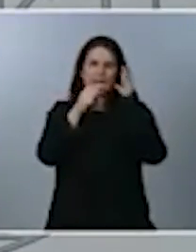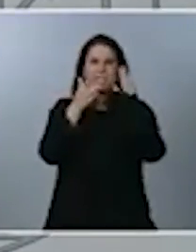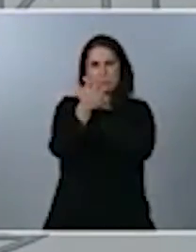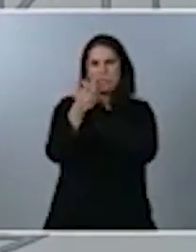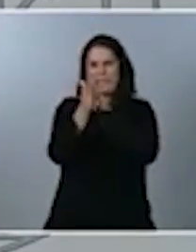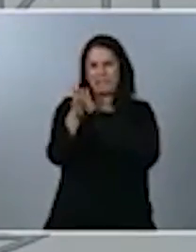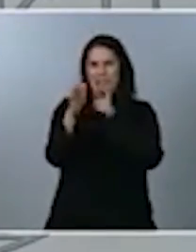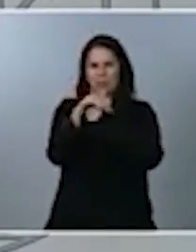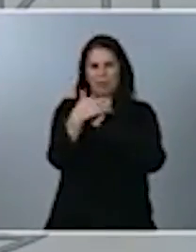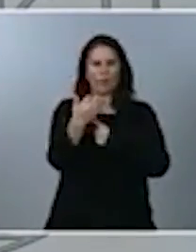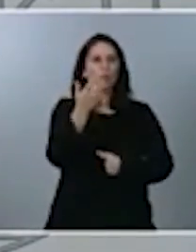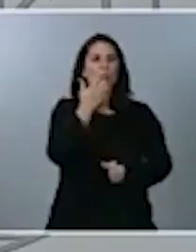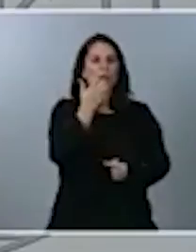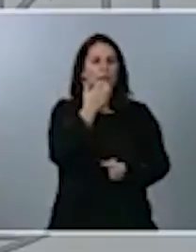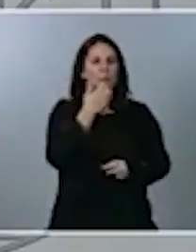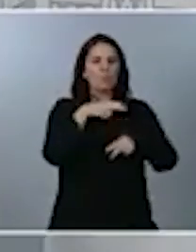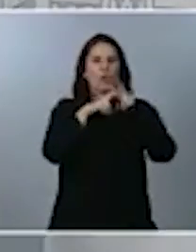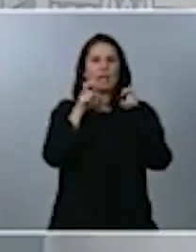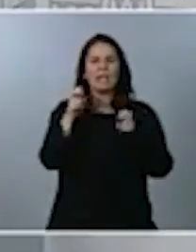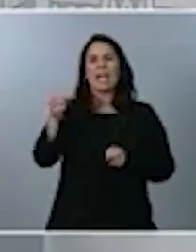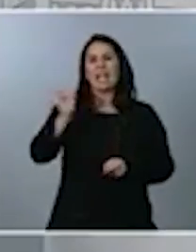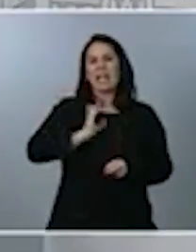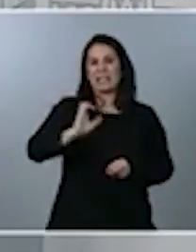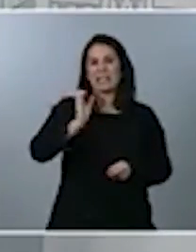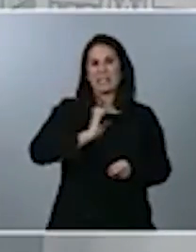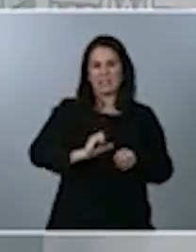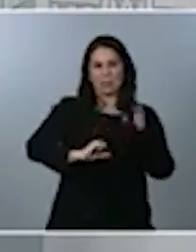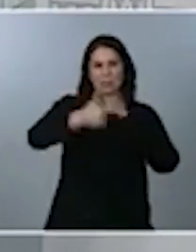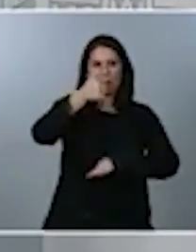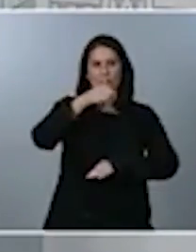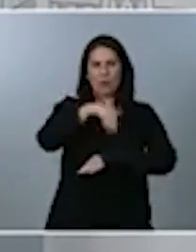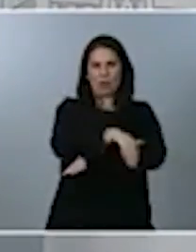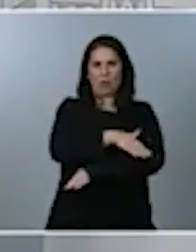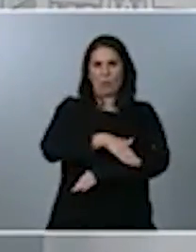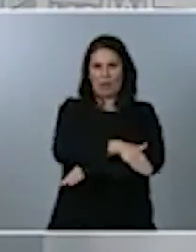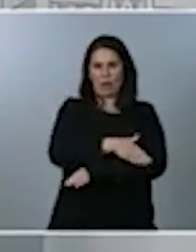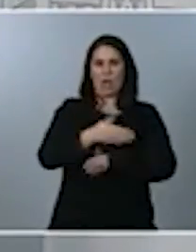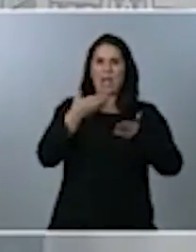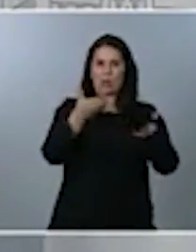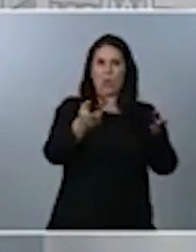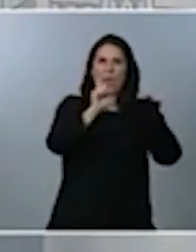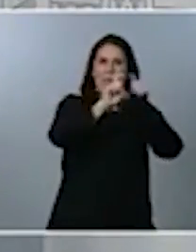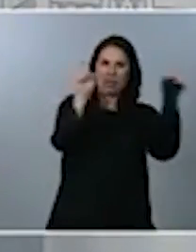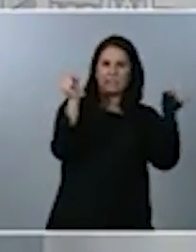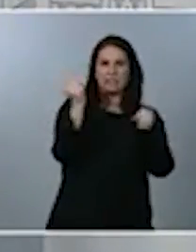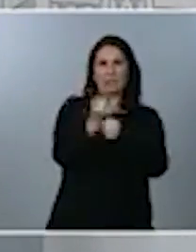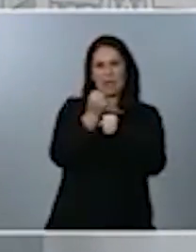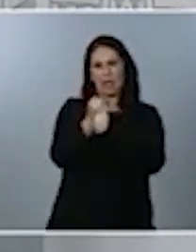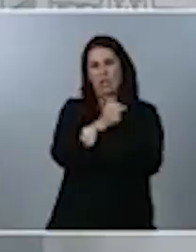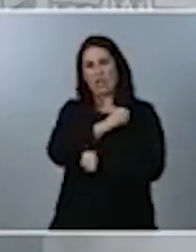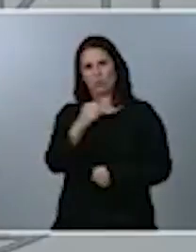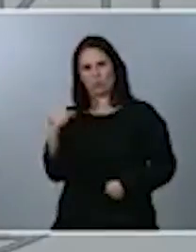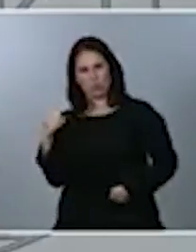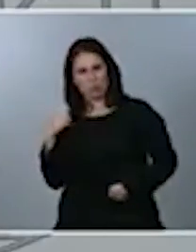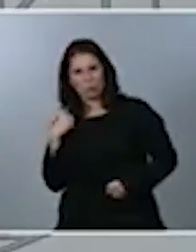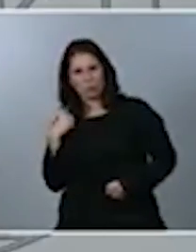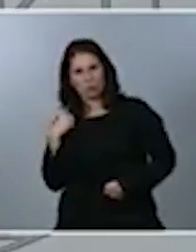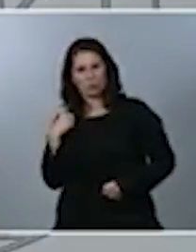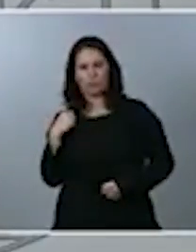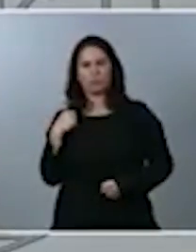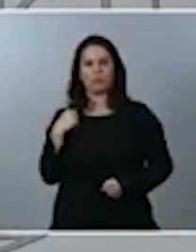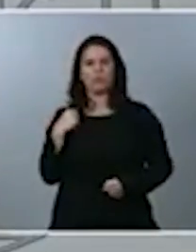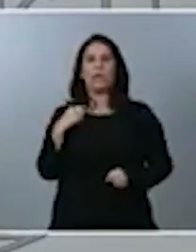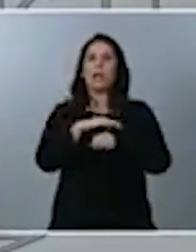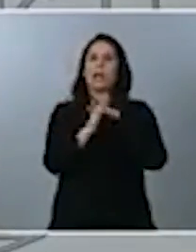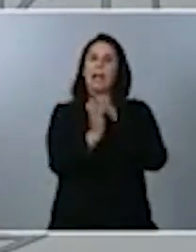rentas, aprobada por el Gobierno, ayudando a las empresas, a los trabajadores y a los autónomos. Y esto ha permitido, los ERTE, como